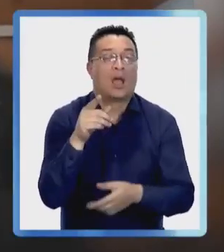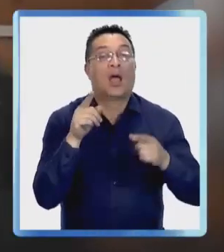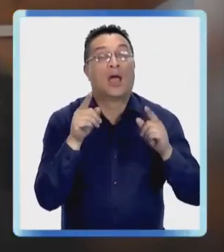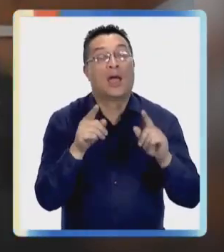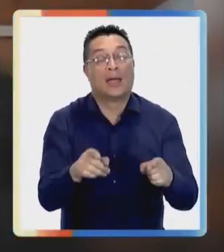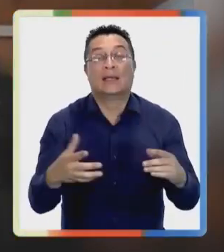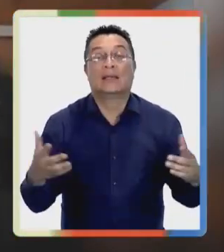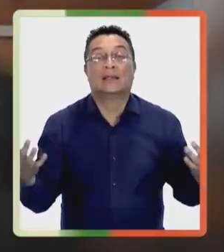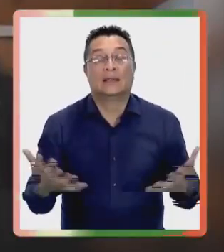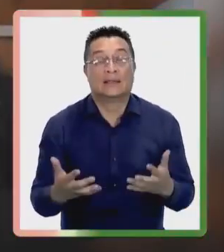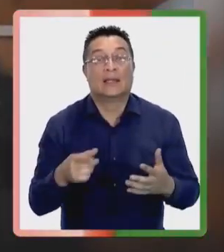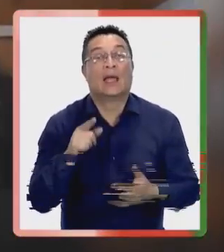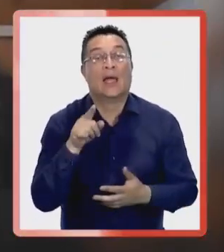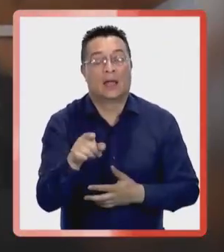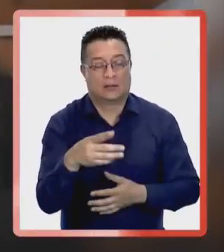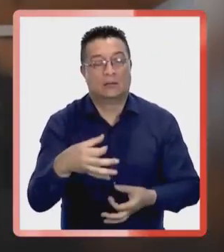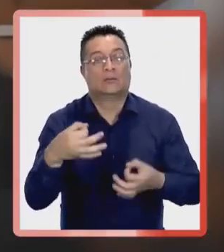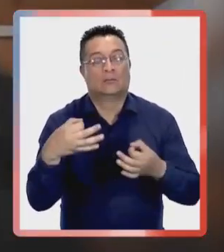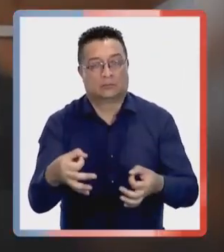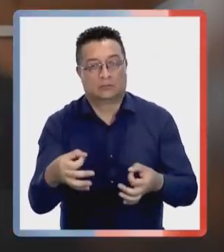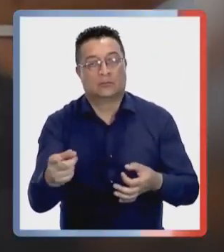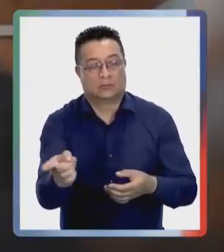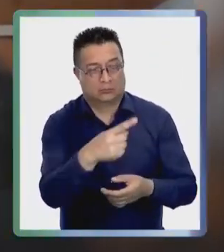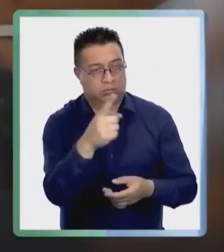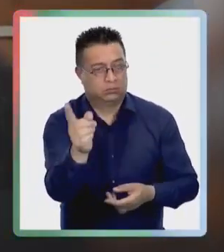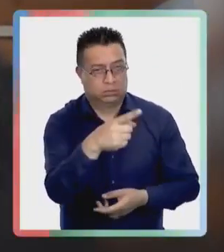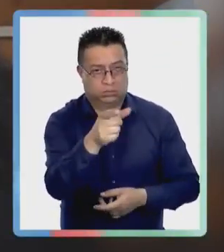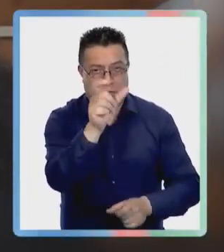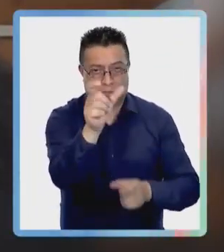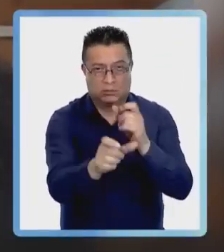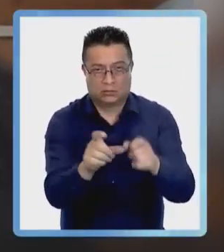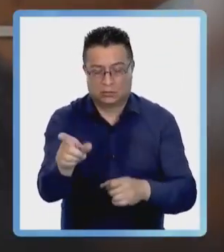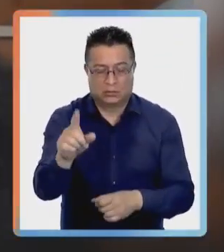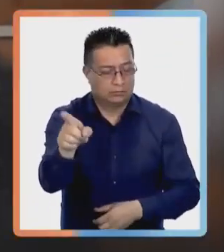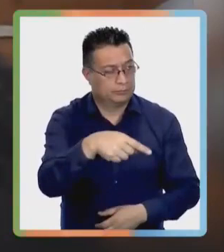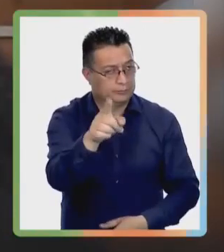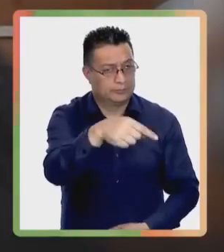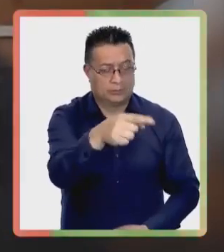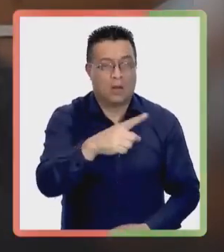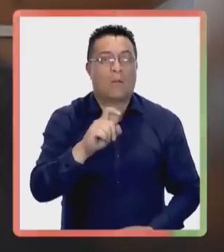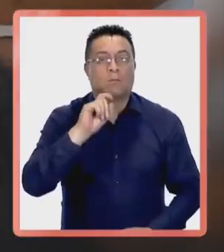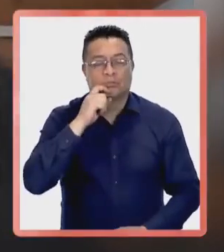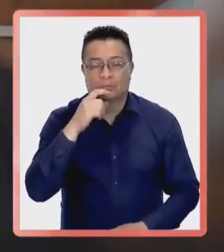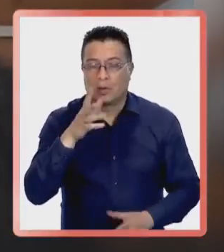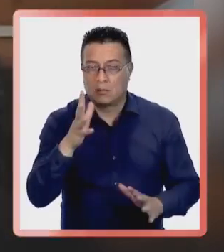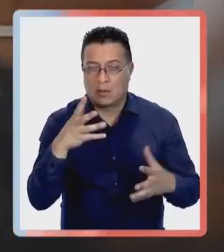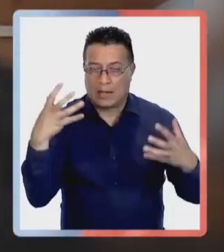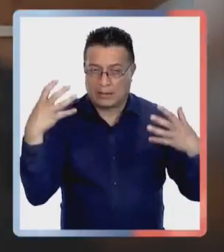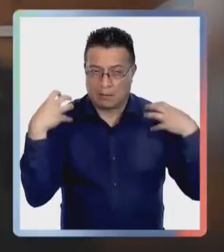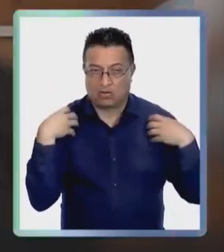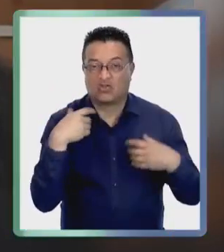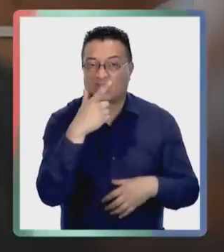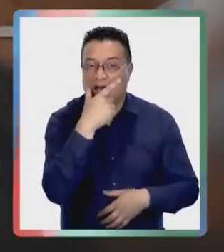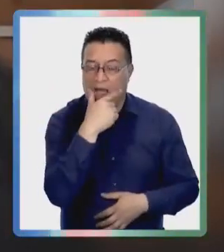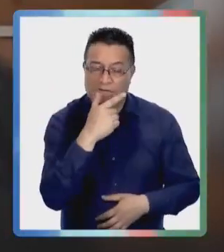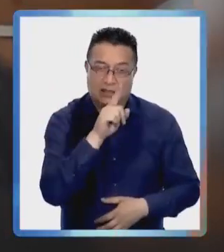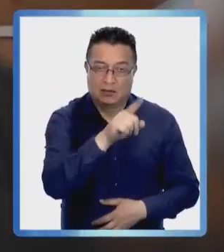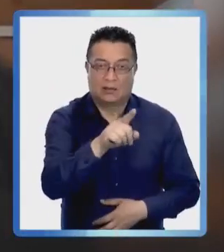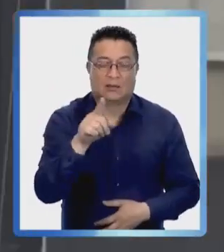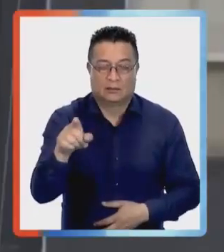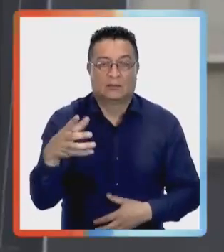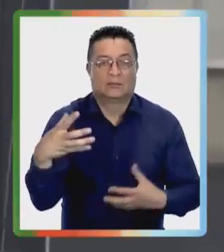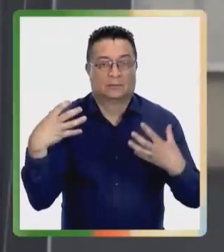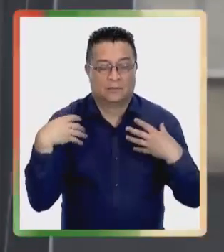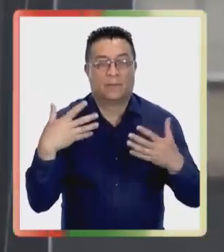podamos presionar y exigir por sobremanera que se hagan las formalizaciones correspondientes a las personas